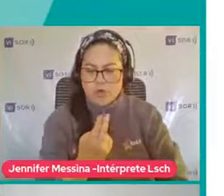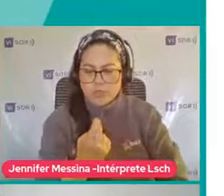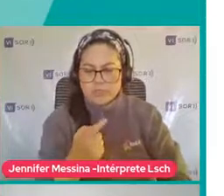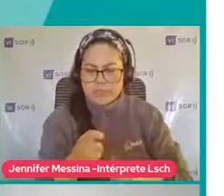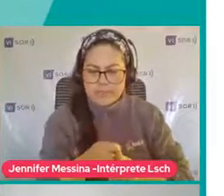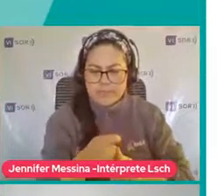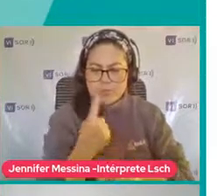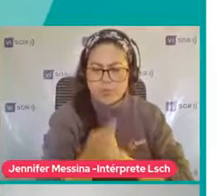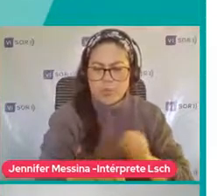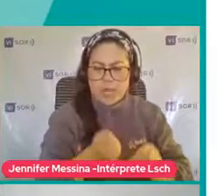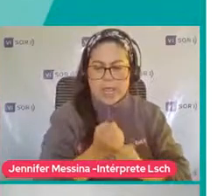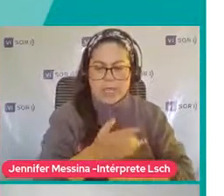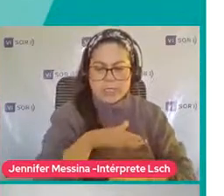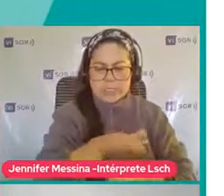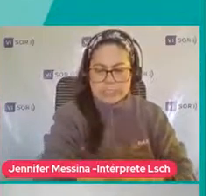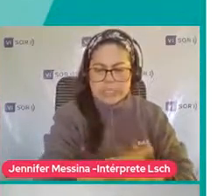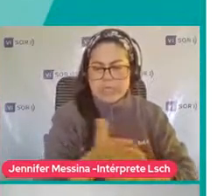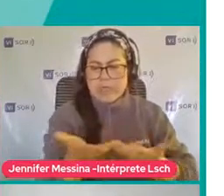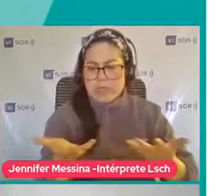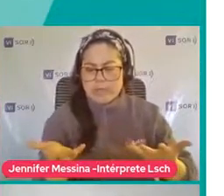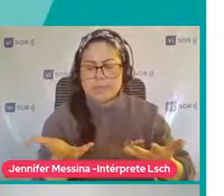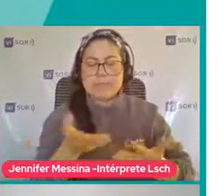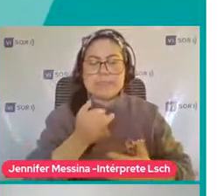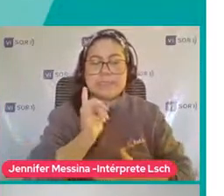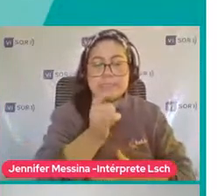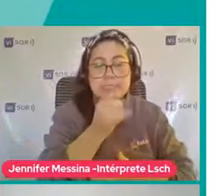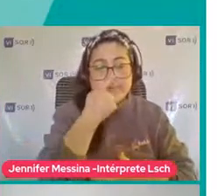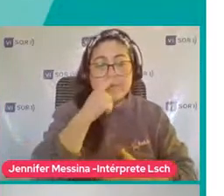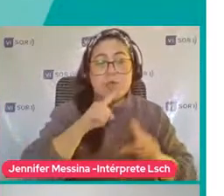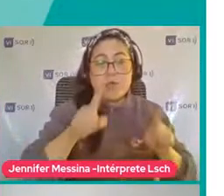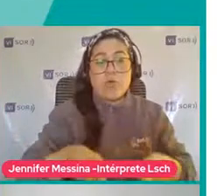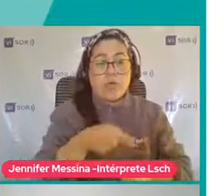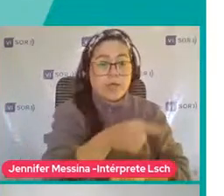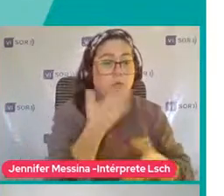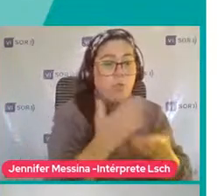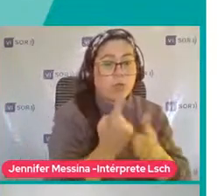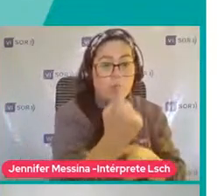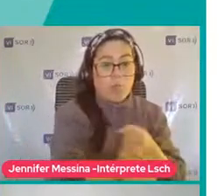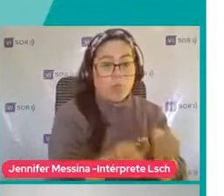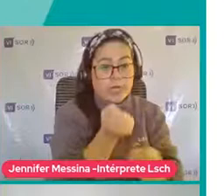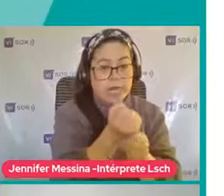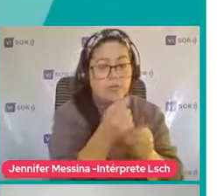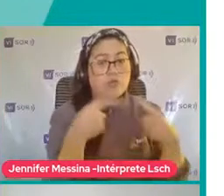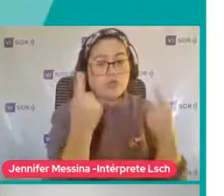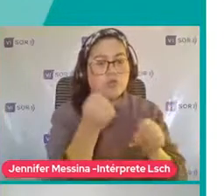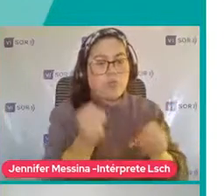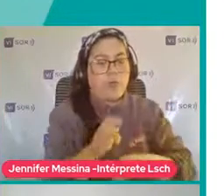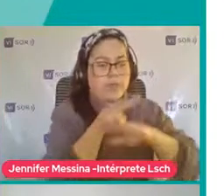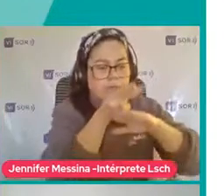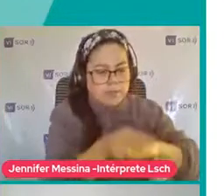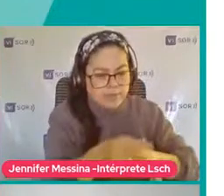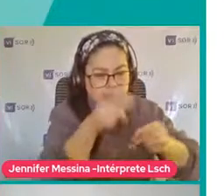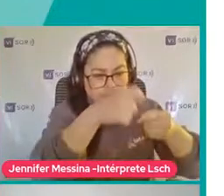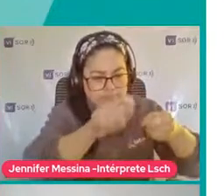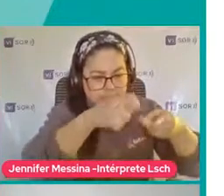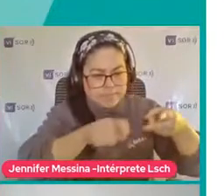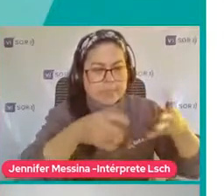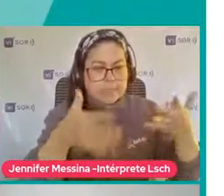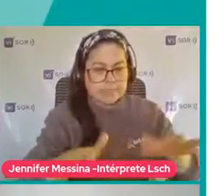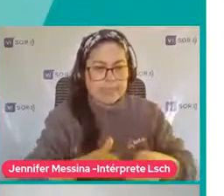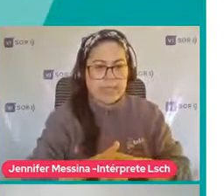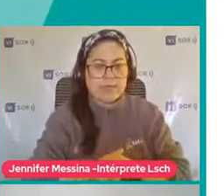año Es muy chiquitito Y sí Es muy chiquitito Pero a esa edad Ya podemos evidenciar Algunas de las conductas De las que vamos a ver A continuación ¿Ya?